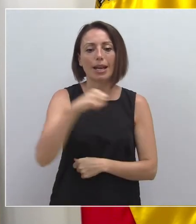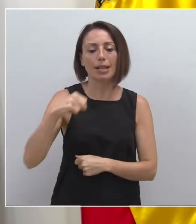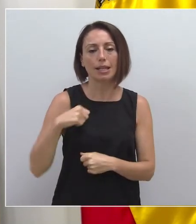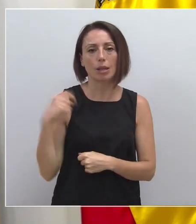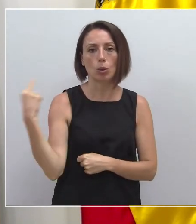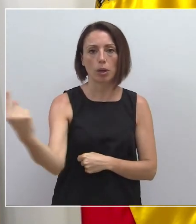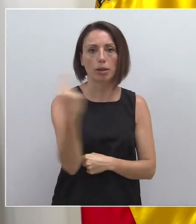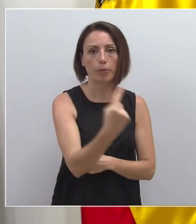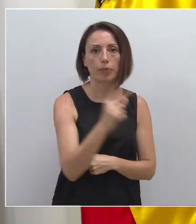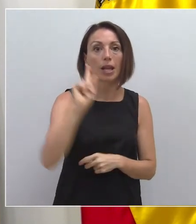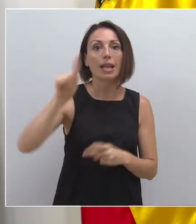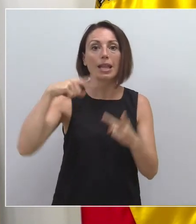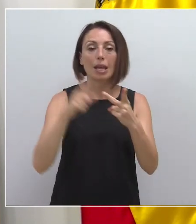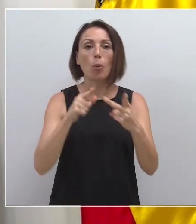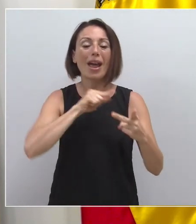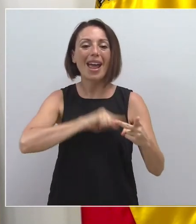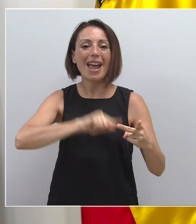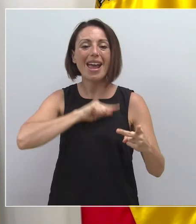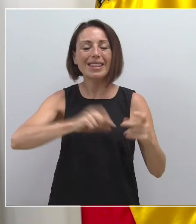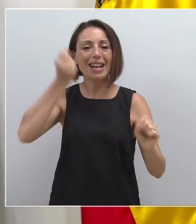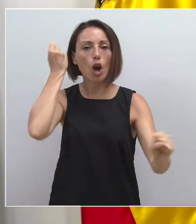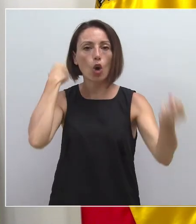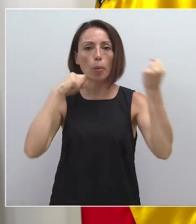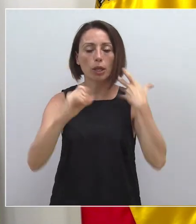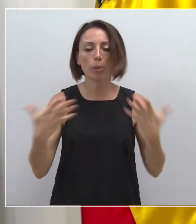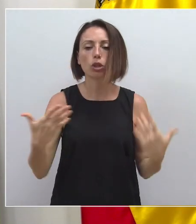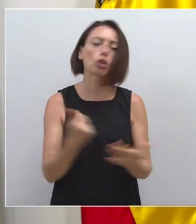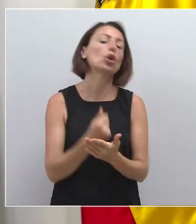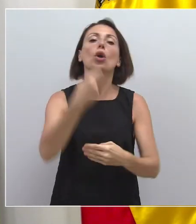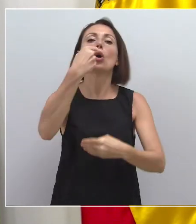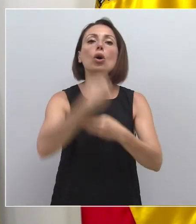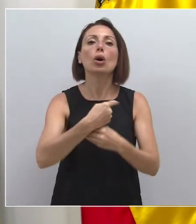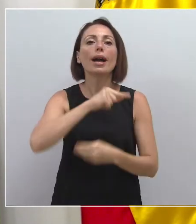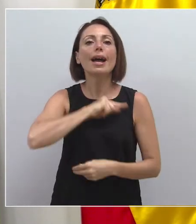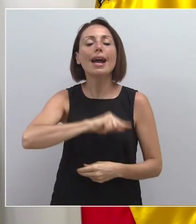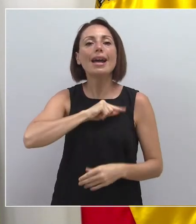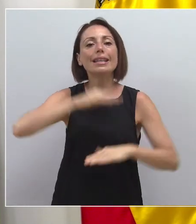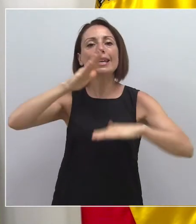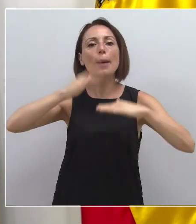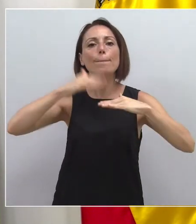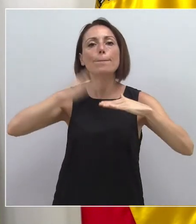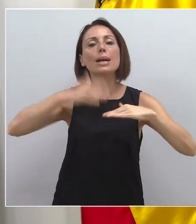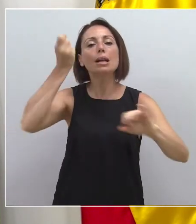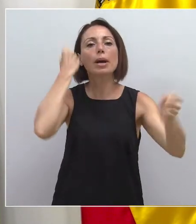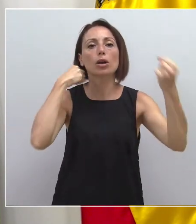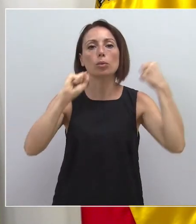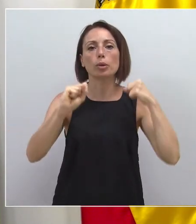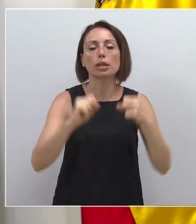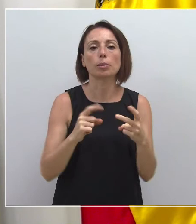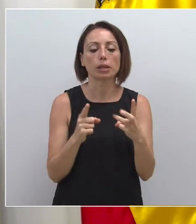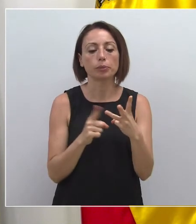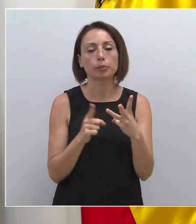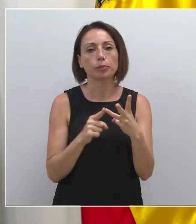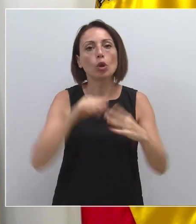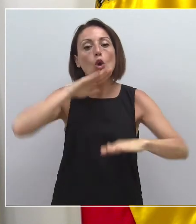situación de ética de comportamiento. Todos estamos obligados a una ética mínima de comportamiento. Y luego existe